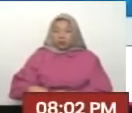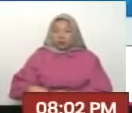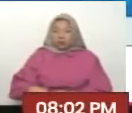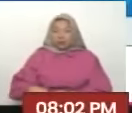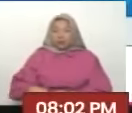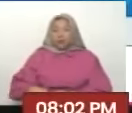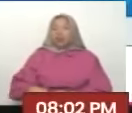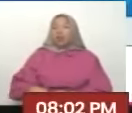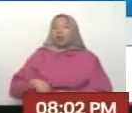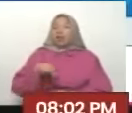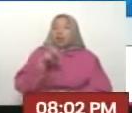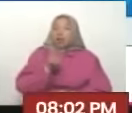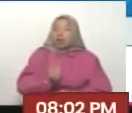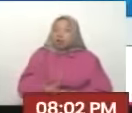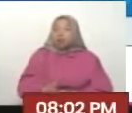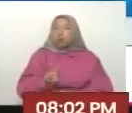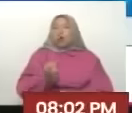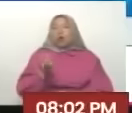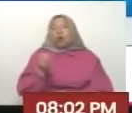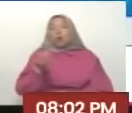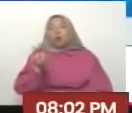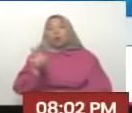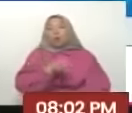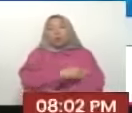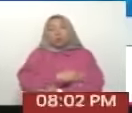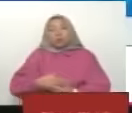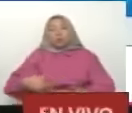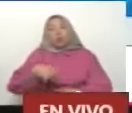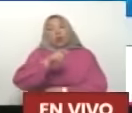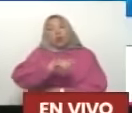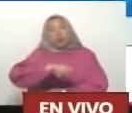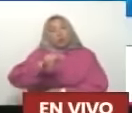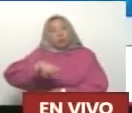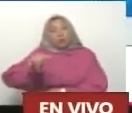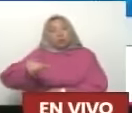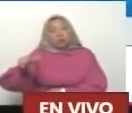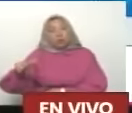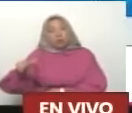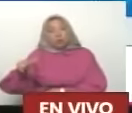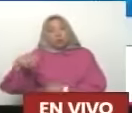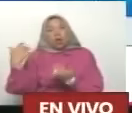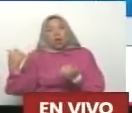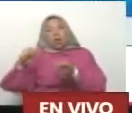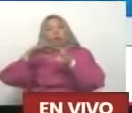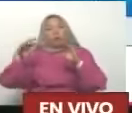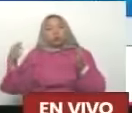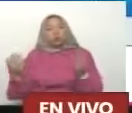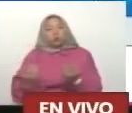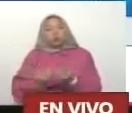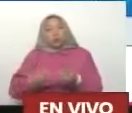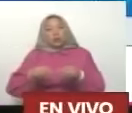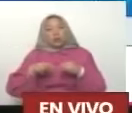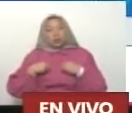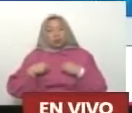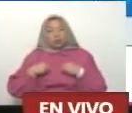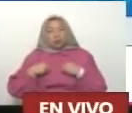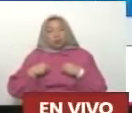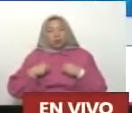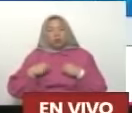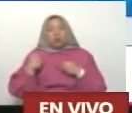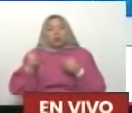Dos, tres, cuatro Millones de habitantes Pero la sociedad humana Toda hora Adquirió Por el